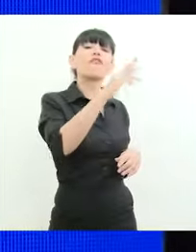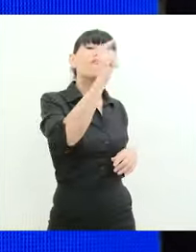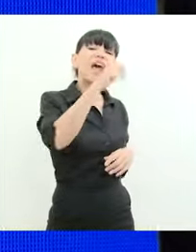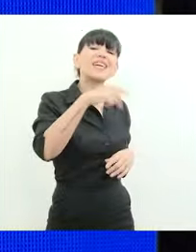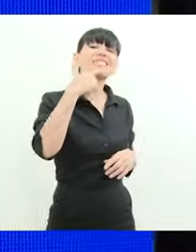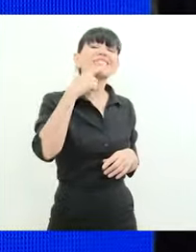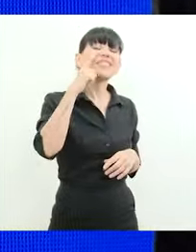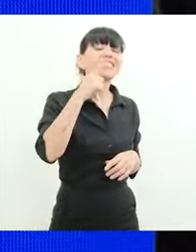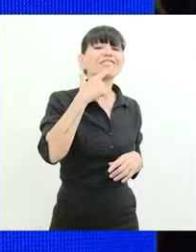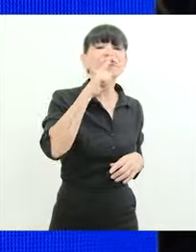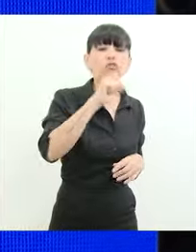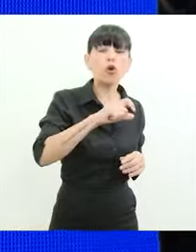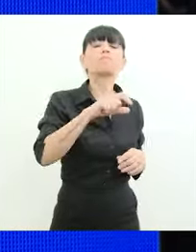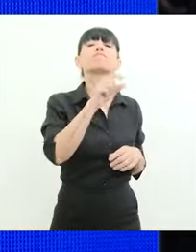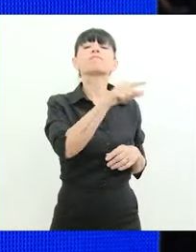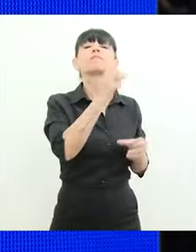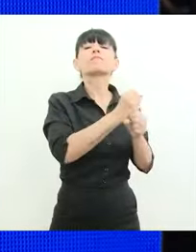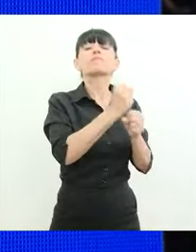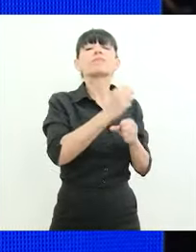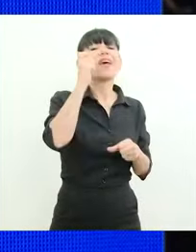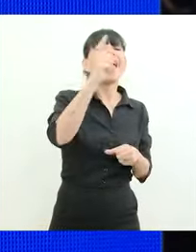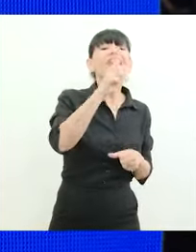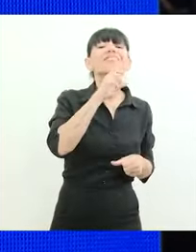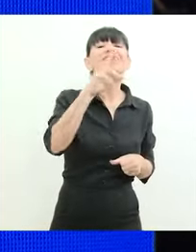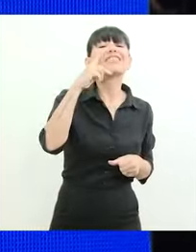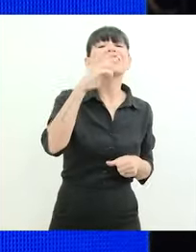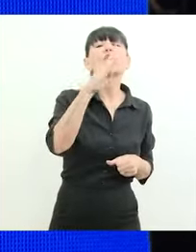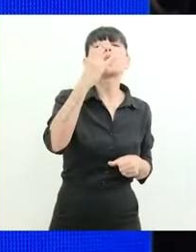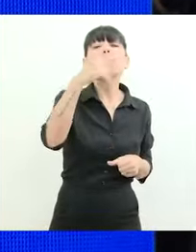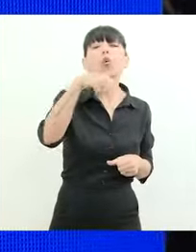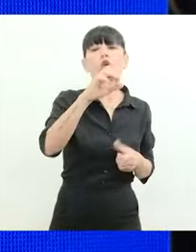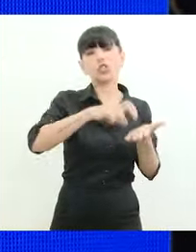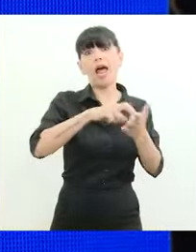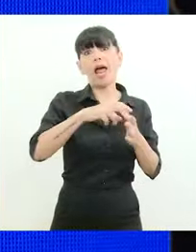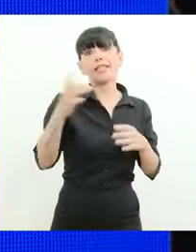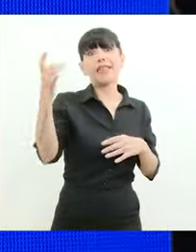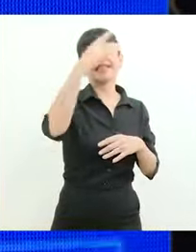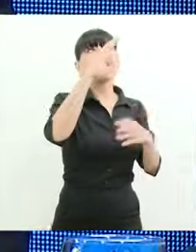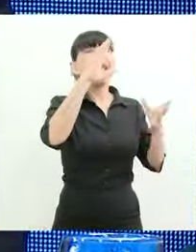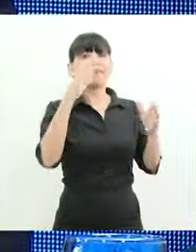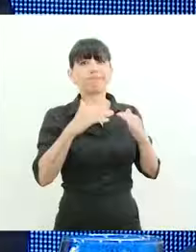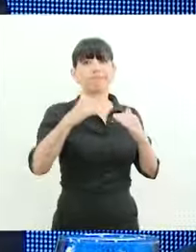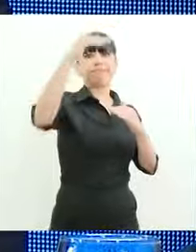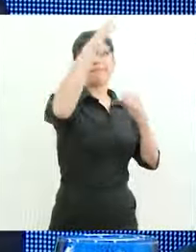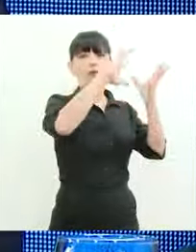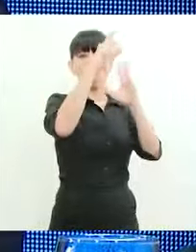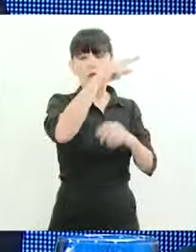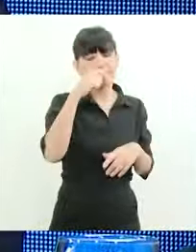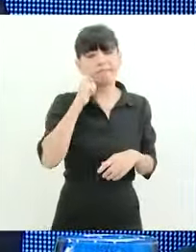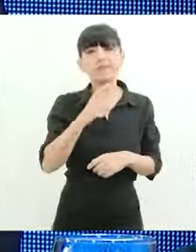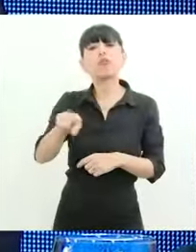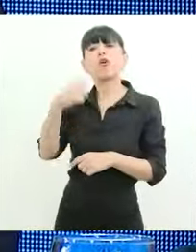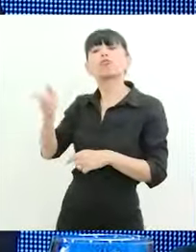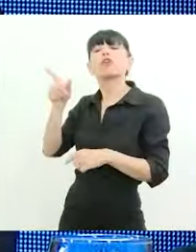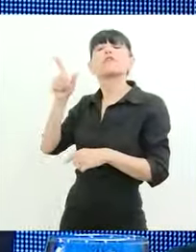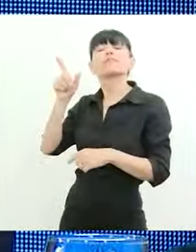el tribuno de Salta, el tren de las nubes. ¡Guau! Qué bueno, los Guaira. Y también ha llegado Rafael Ledesma, del